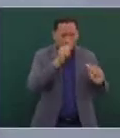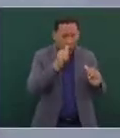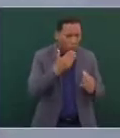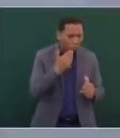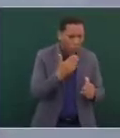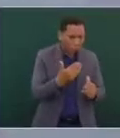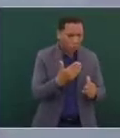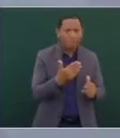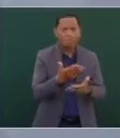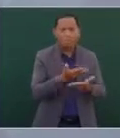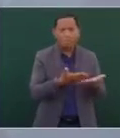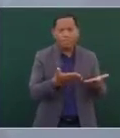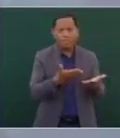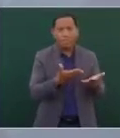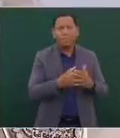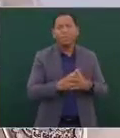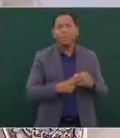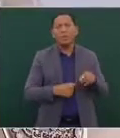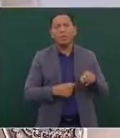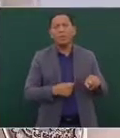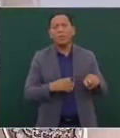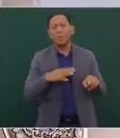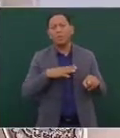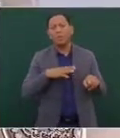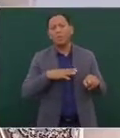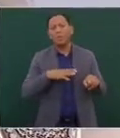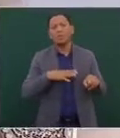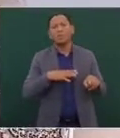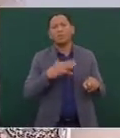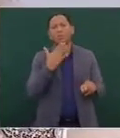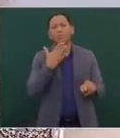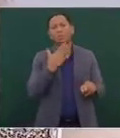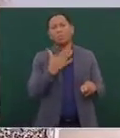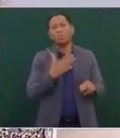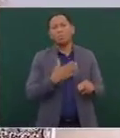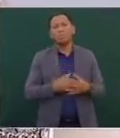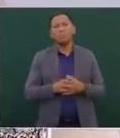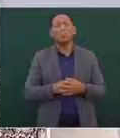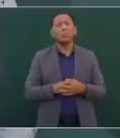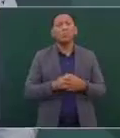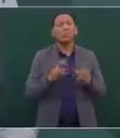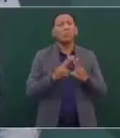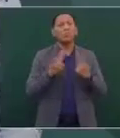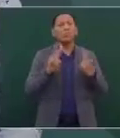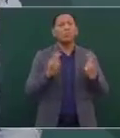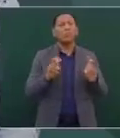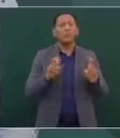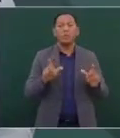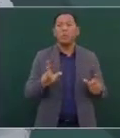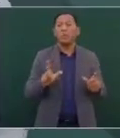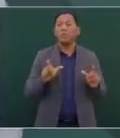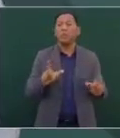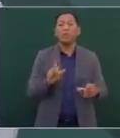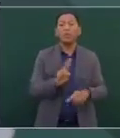existe cooperación en el tema de seguridad,